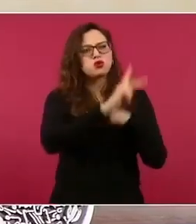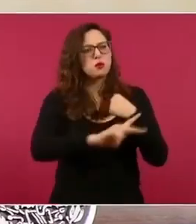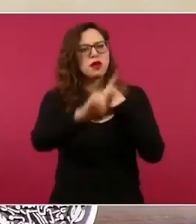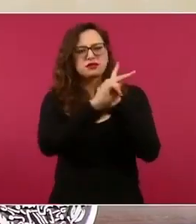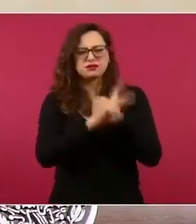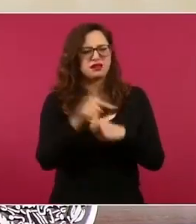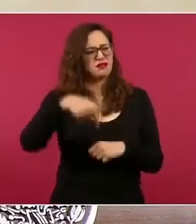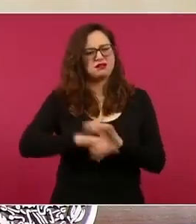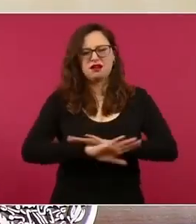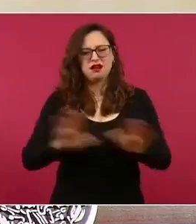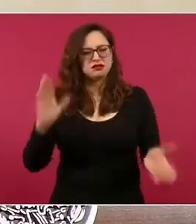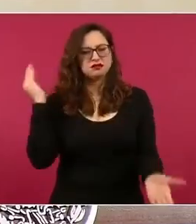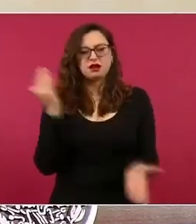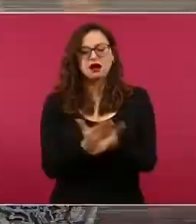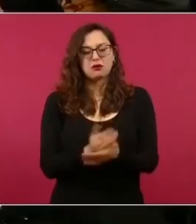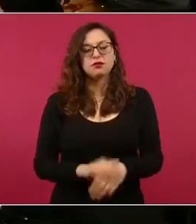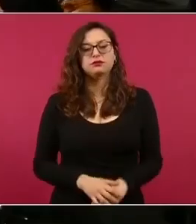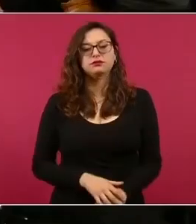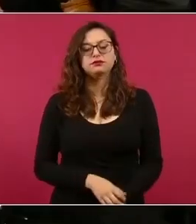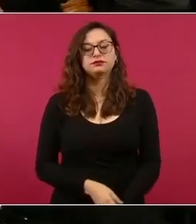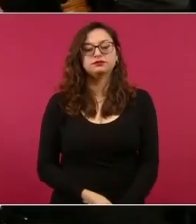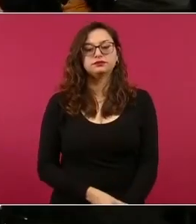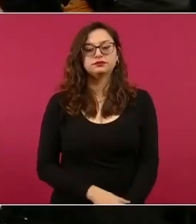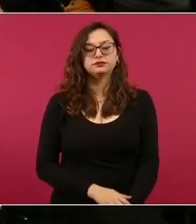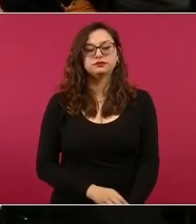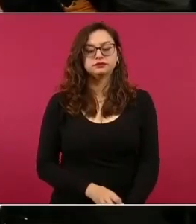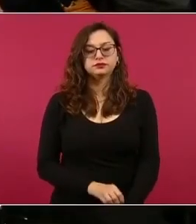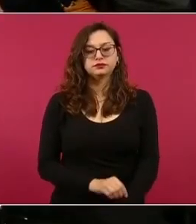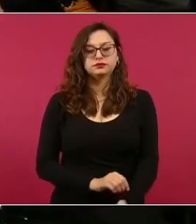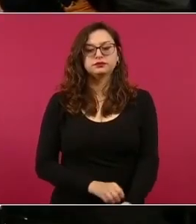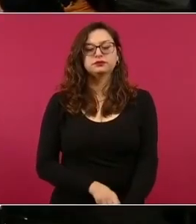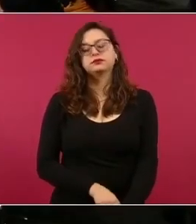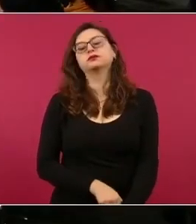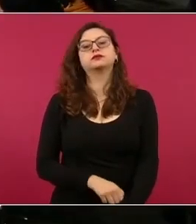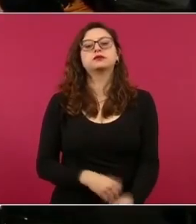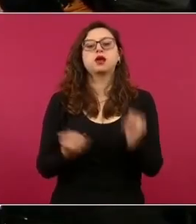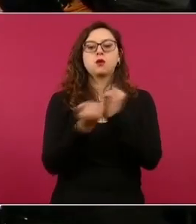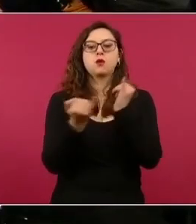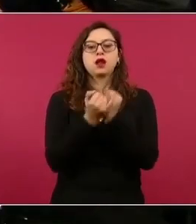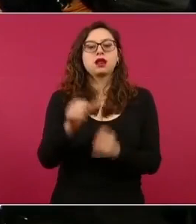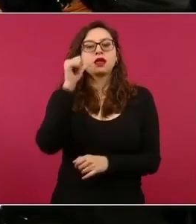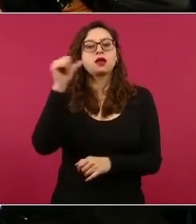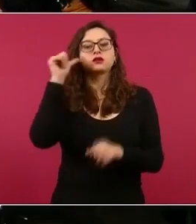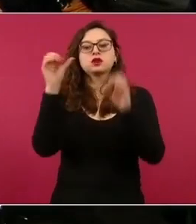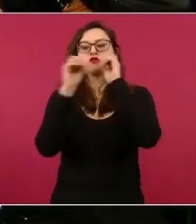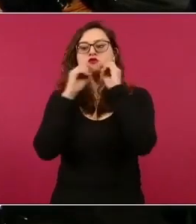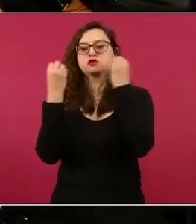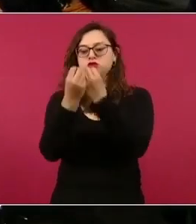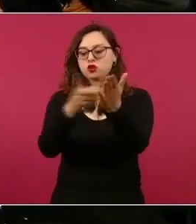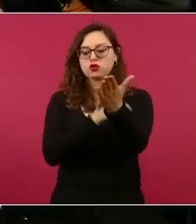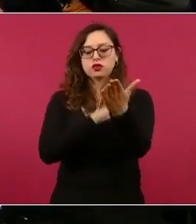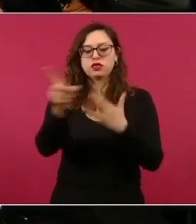Presidente, en una segunda pregunta, también el día de ayer organizaciones de derechos humanos acusaron de militarización